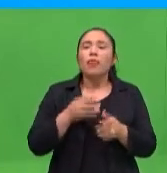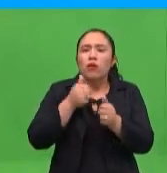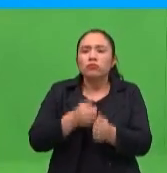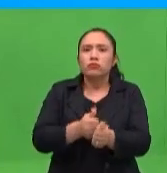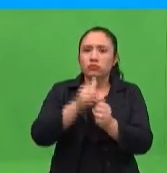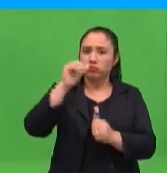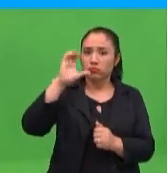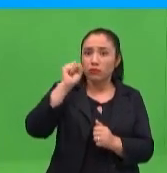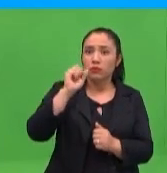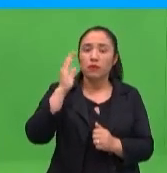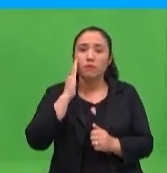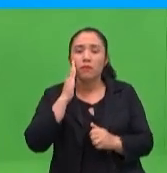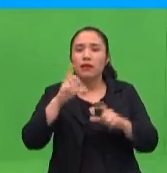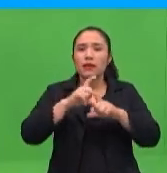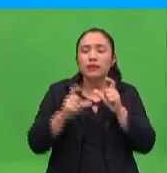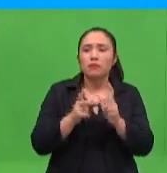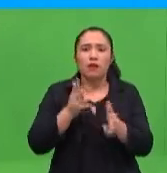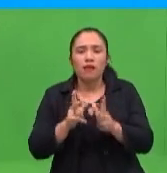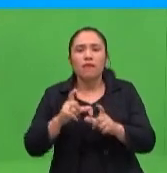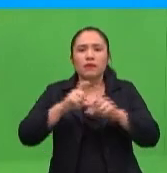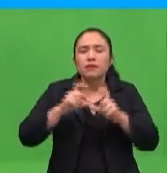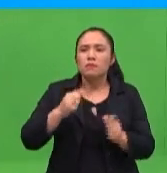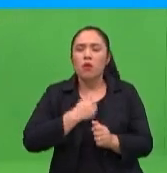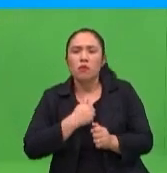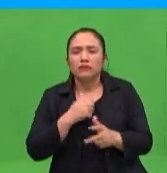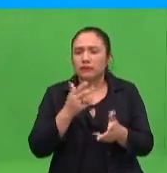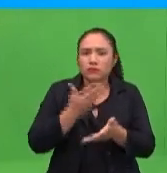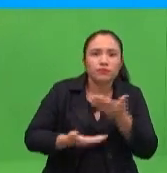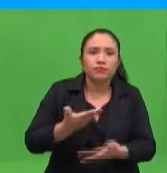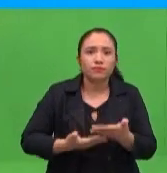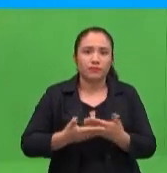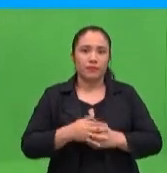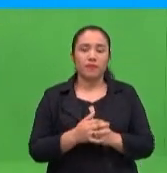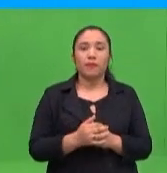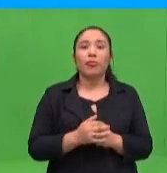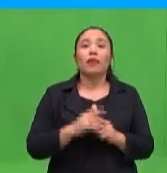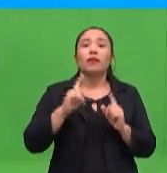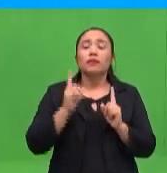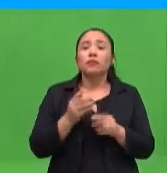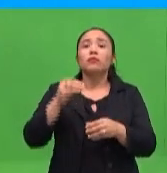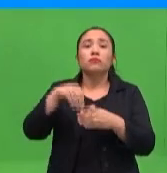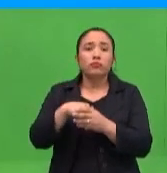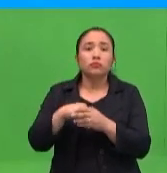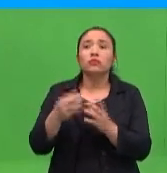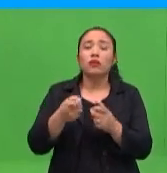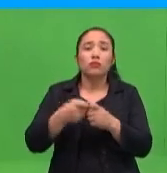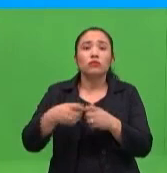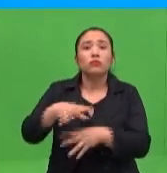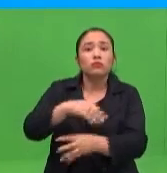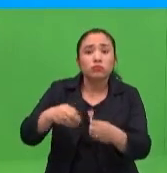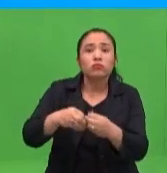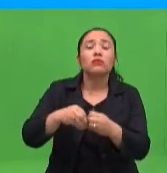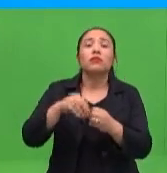este ciclo de charlas. Nos acompaña también TV Cámara, la Asociación de Cable Operadoras, esto a nivel